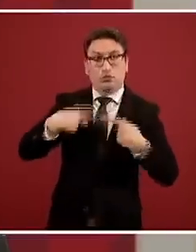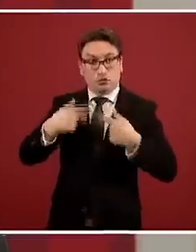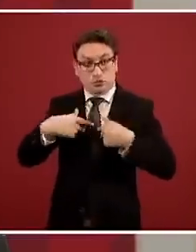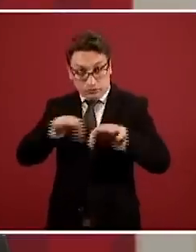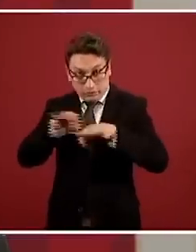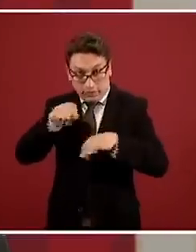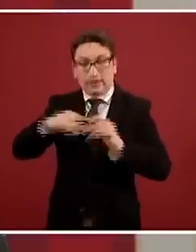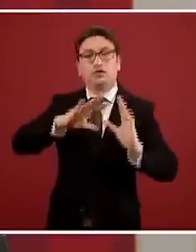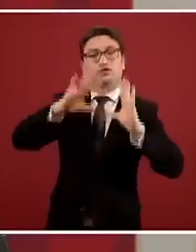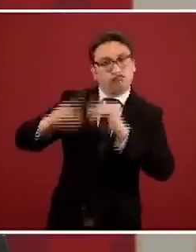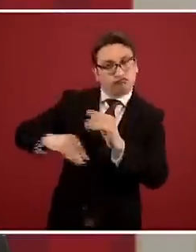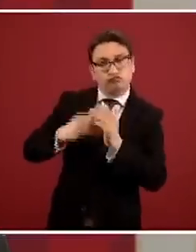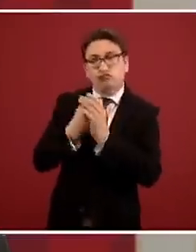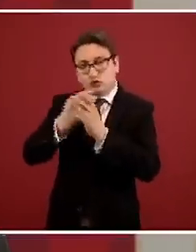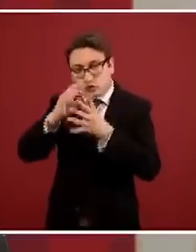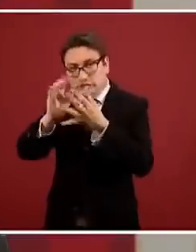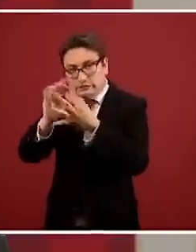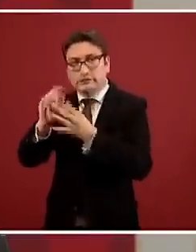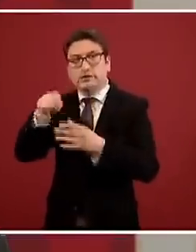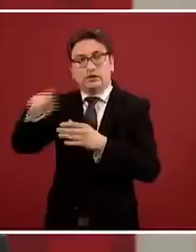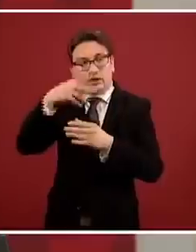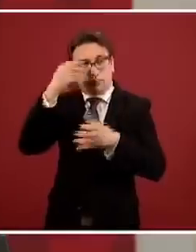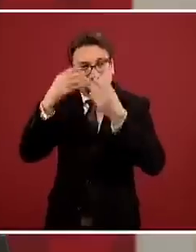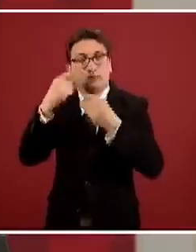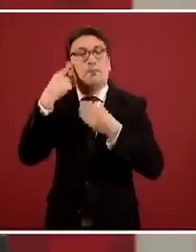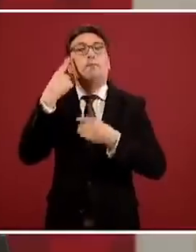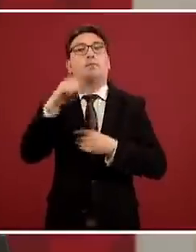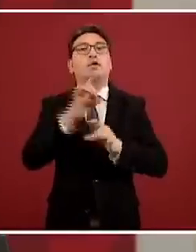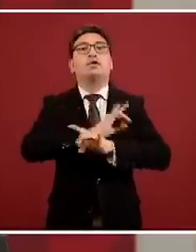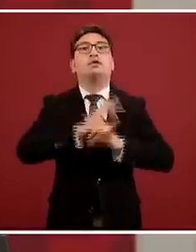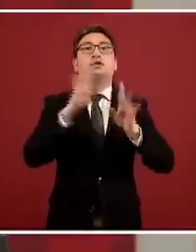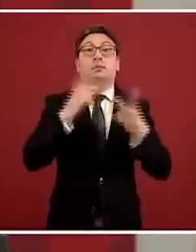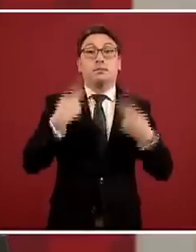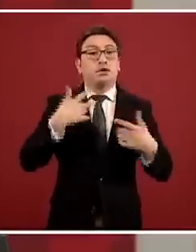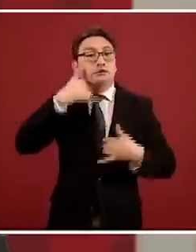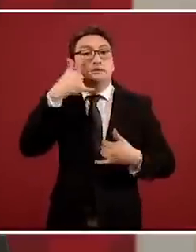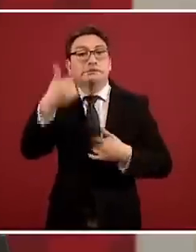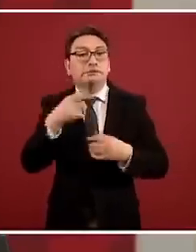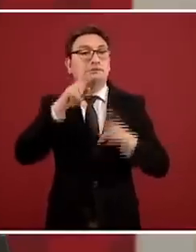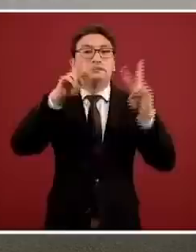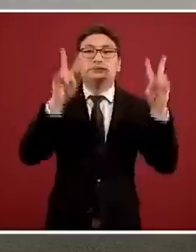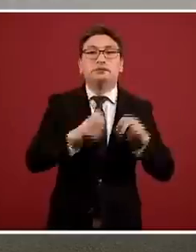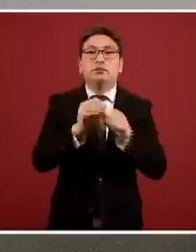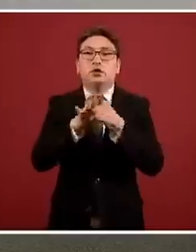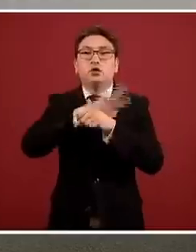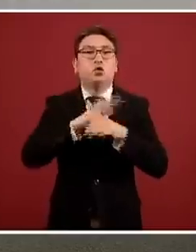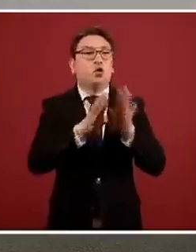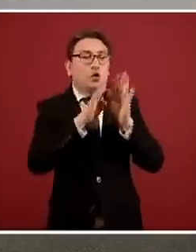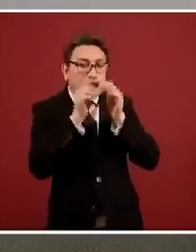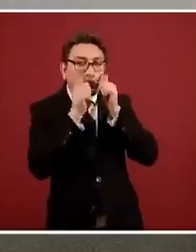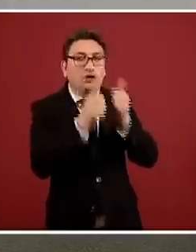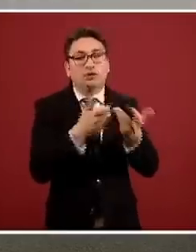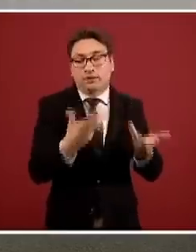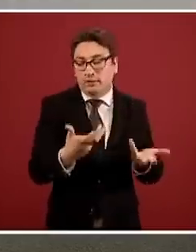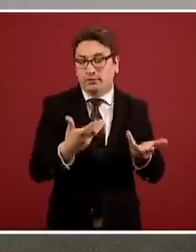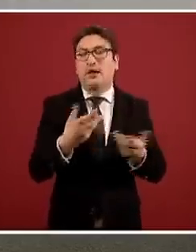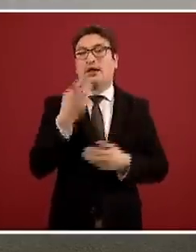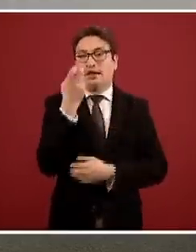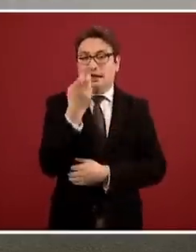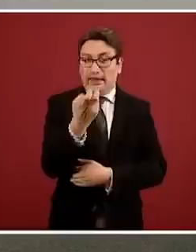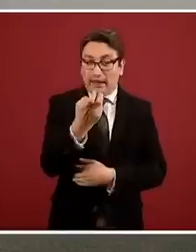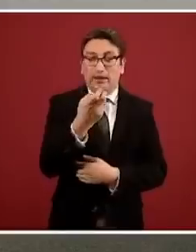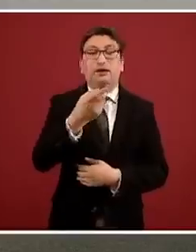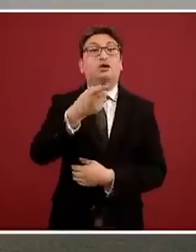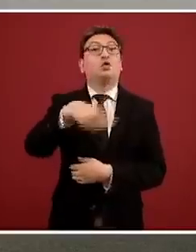para que tuvieran también la posibilidad de asesorar sobre COVID y sobre la atención. Entonces, si no